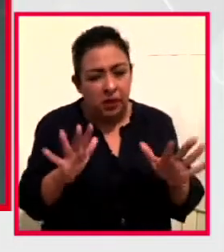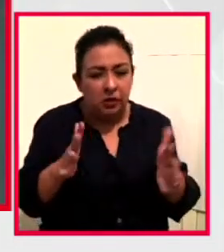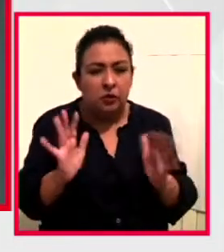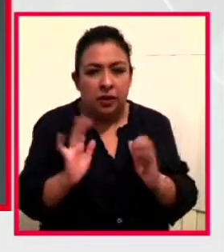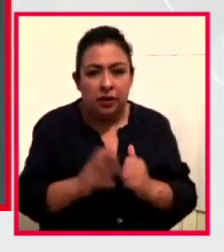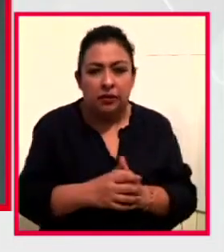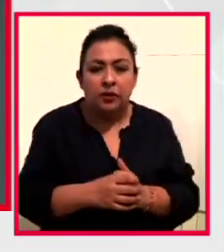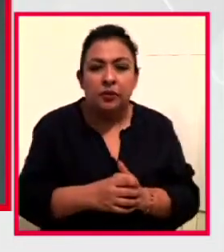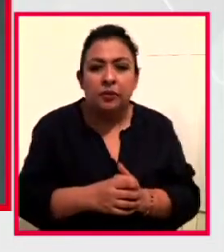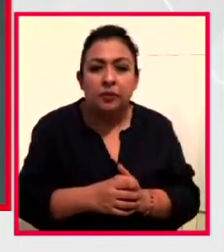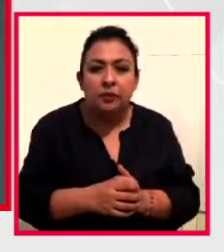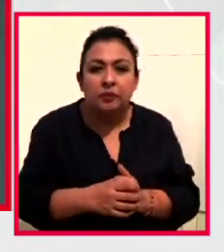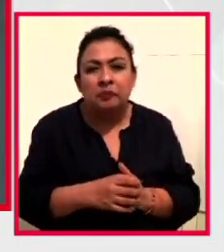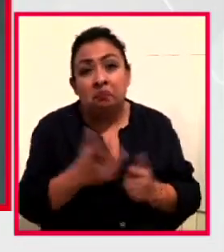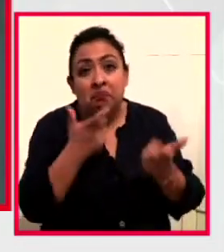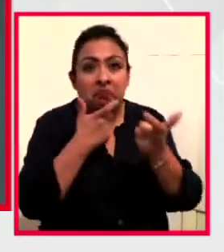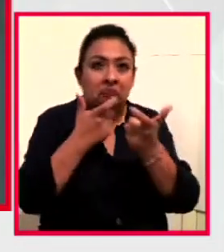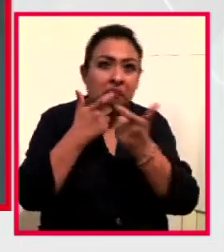chinganura.